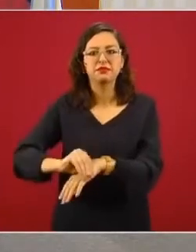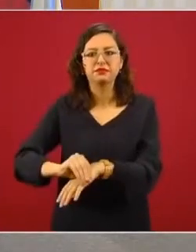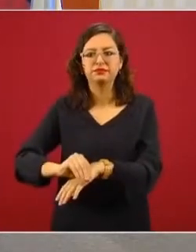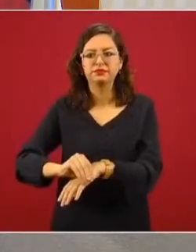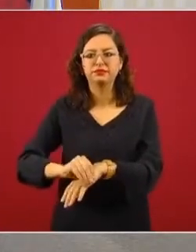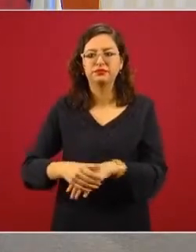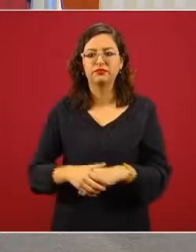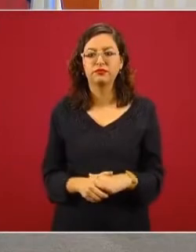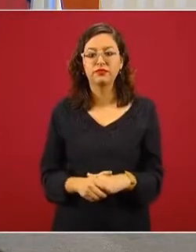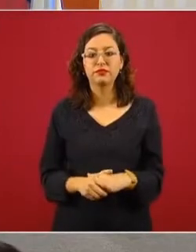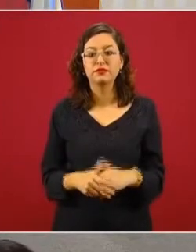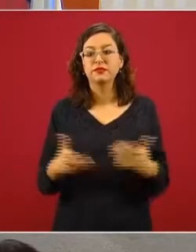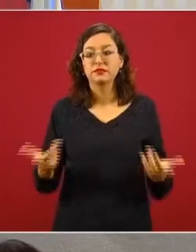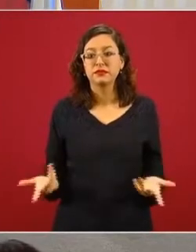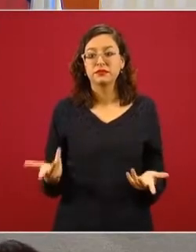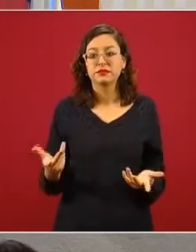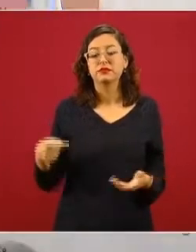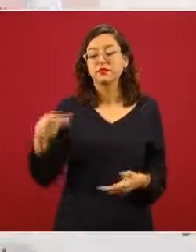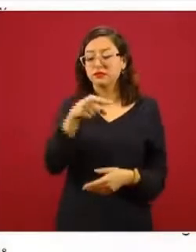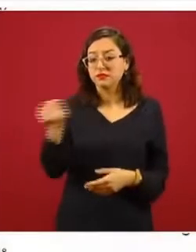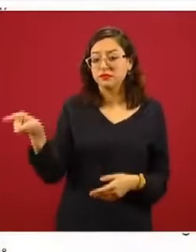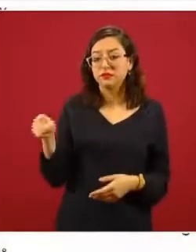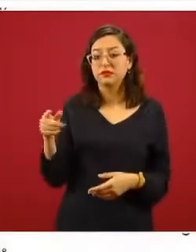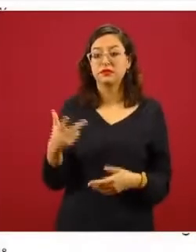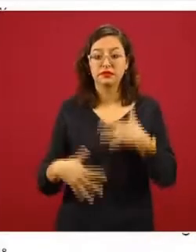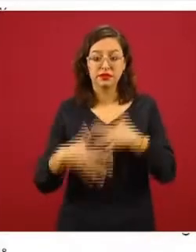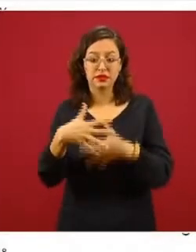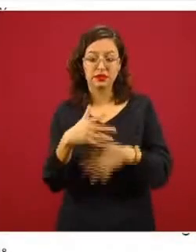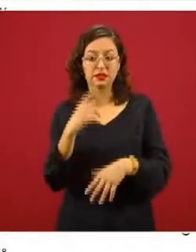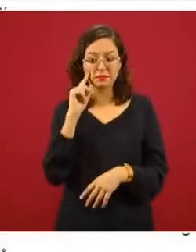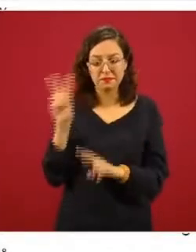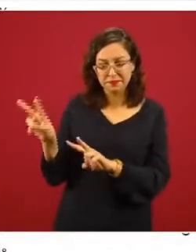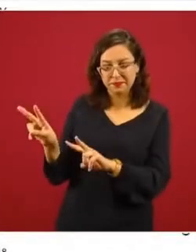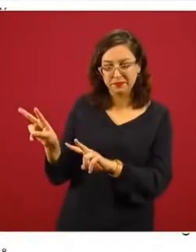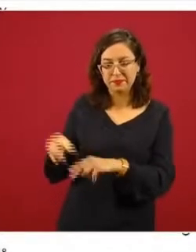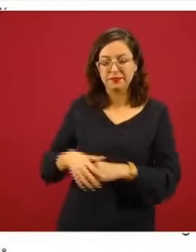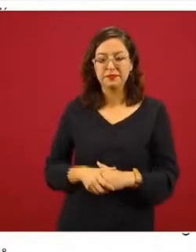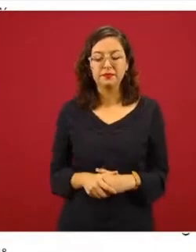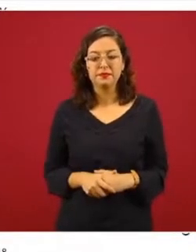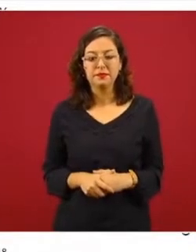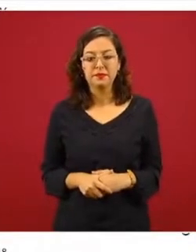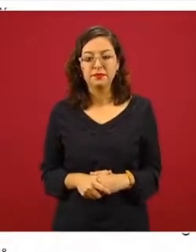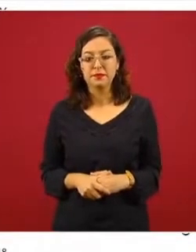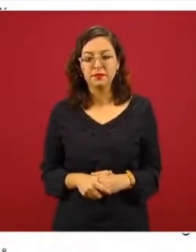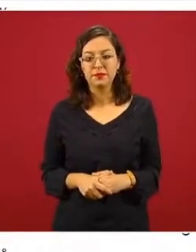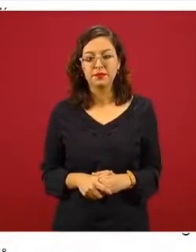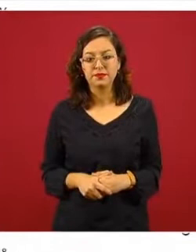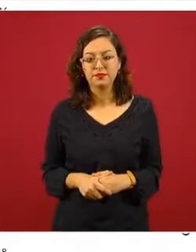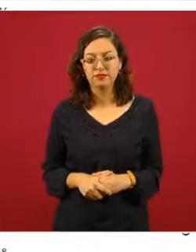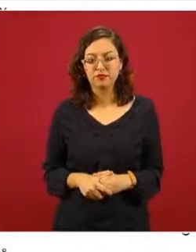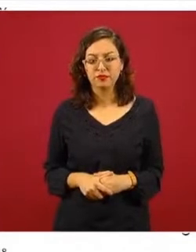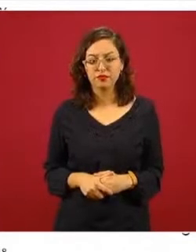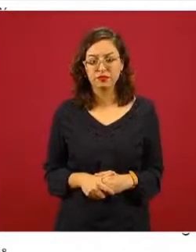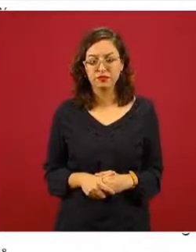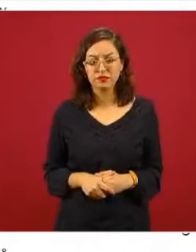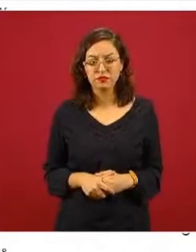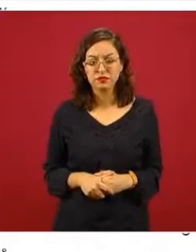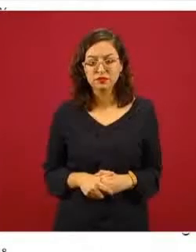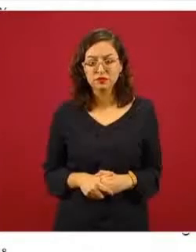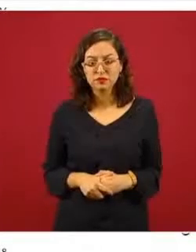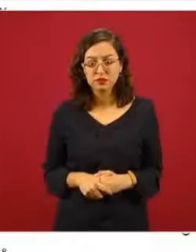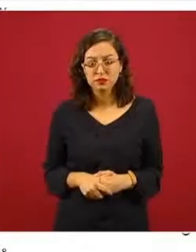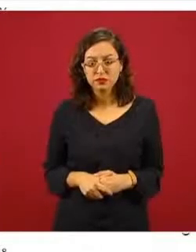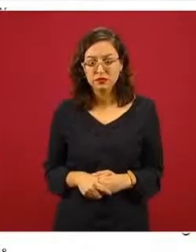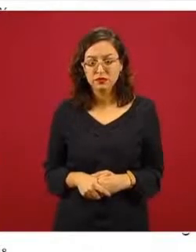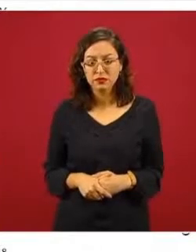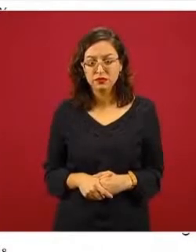permitir que se abrieran las cuentas para los menores que tienen entre 15 y 17 años. Estábamos específicamente pensando en aquellos